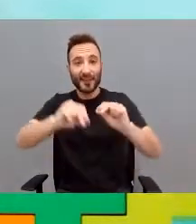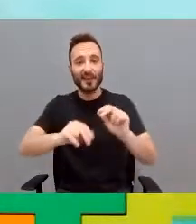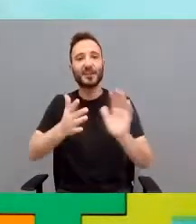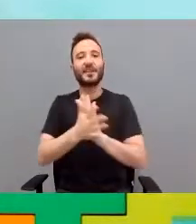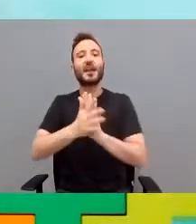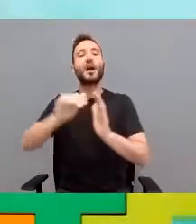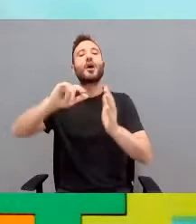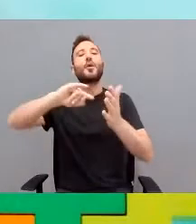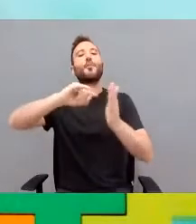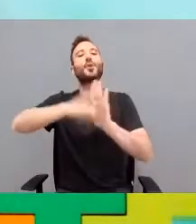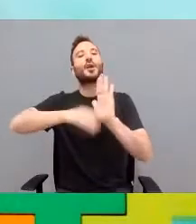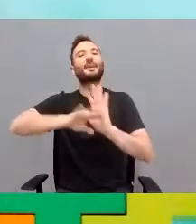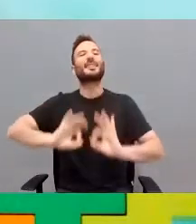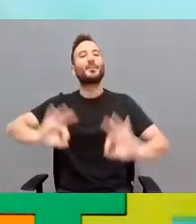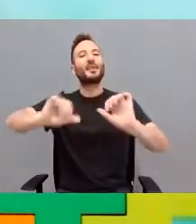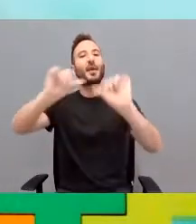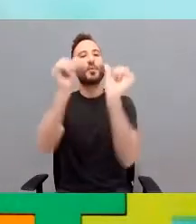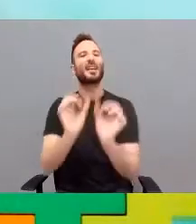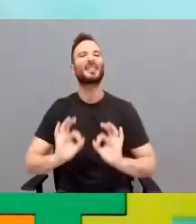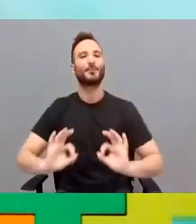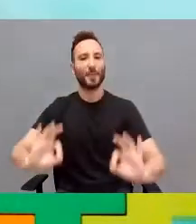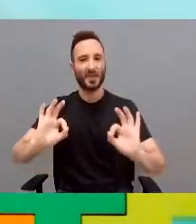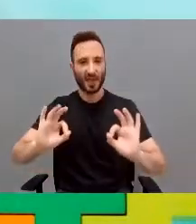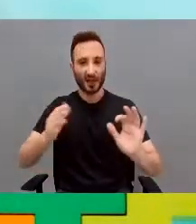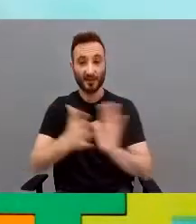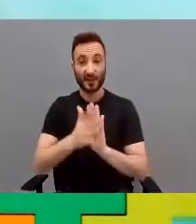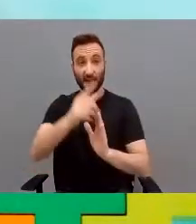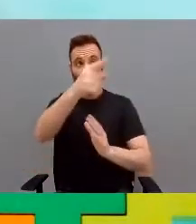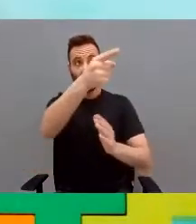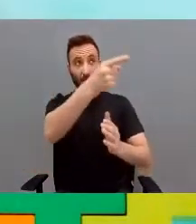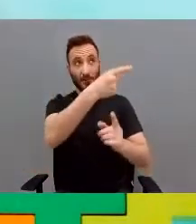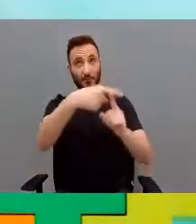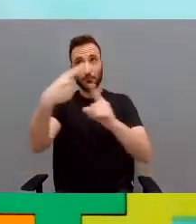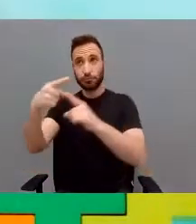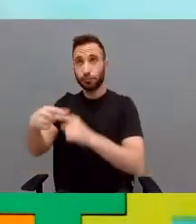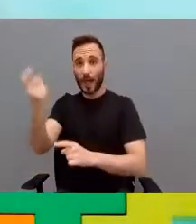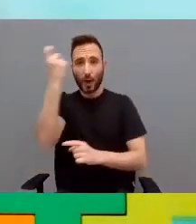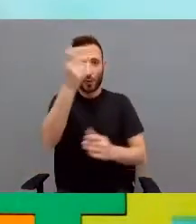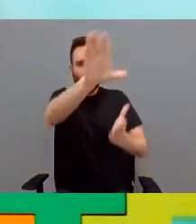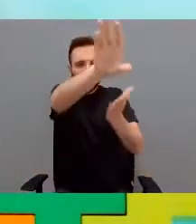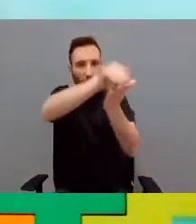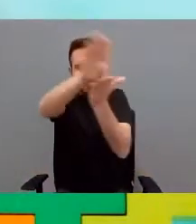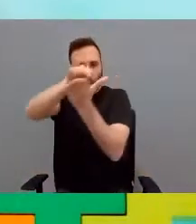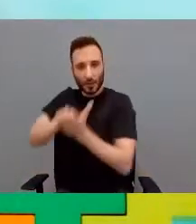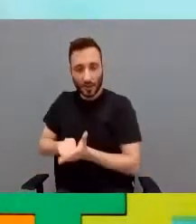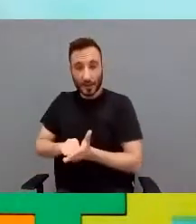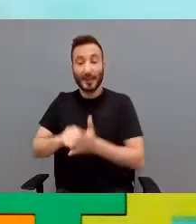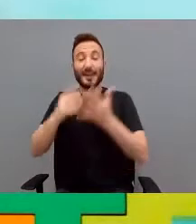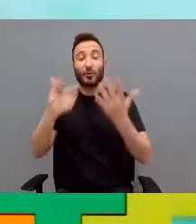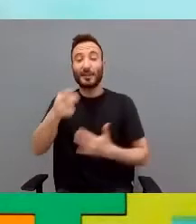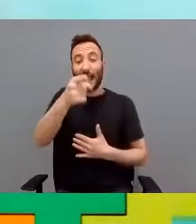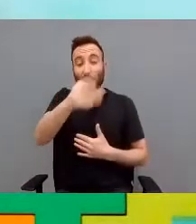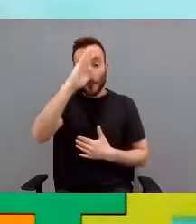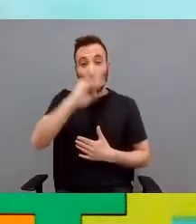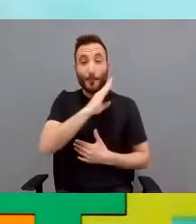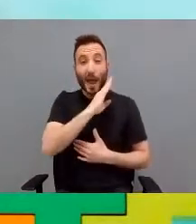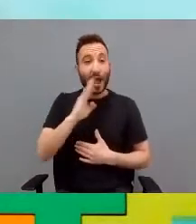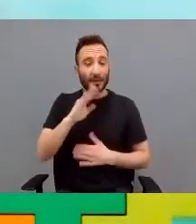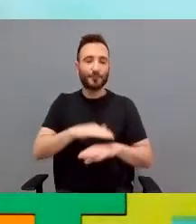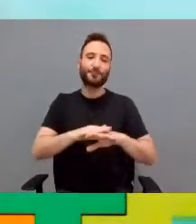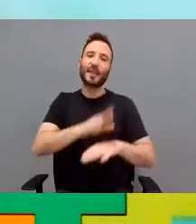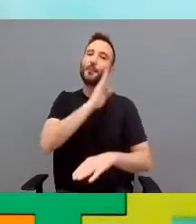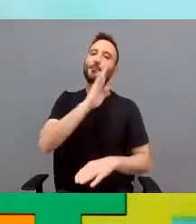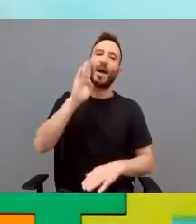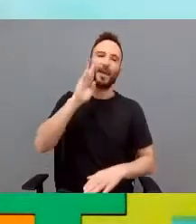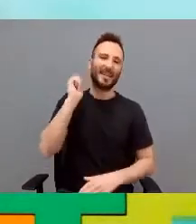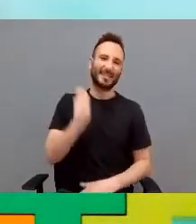especial, pero que acogían a diversidad de alumnado. Y las madres, en este caso, porque eran